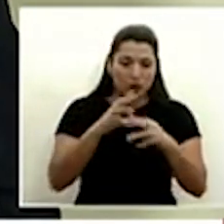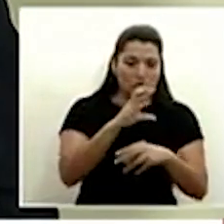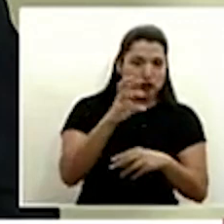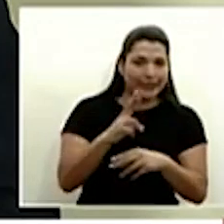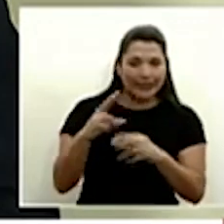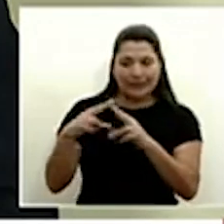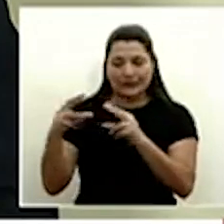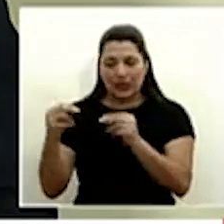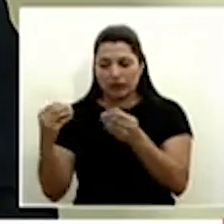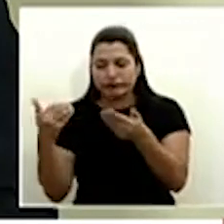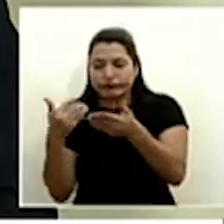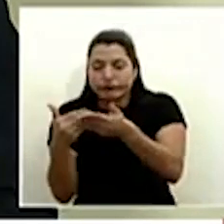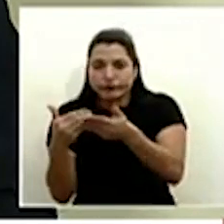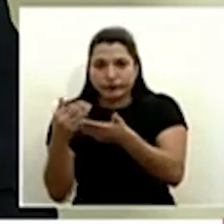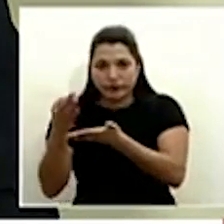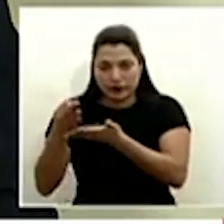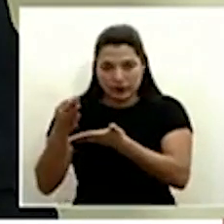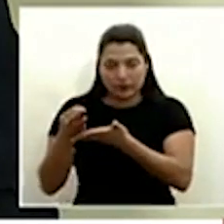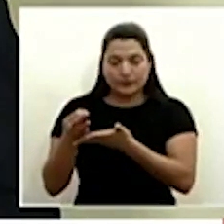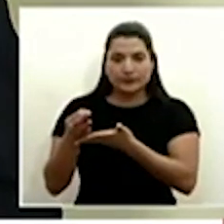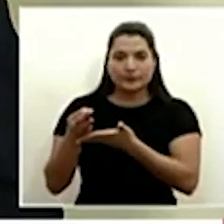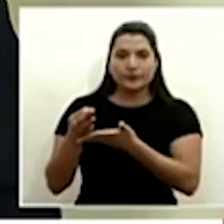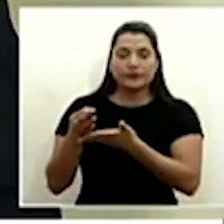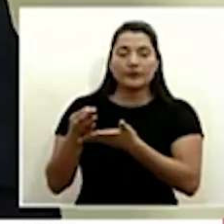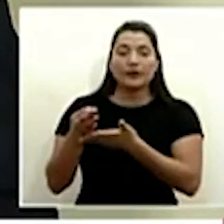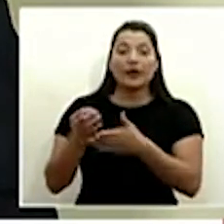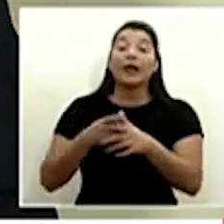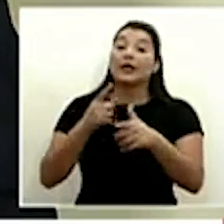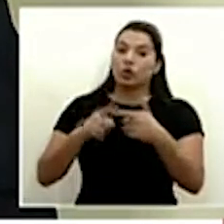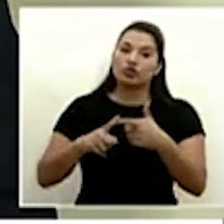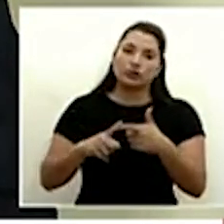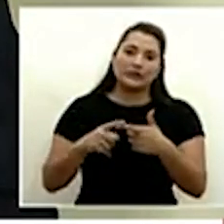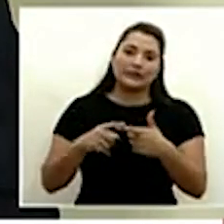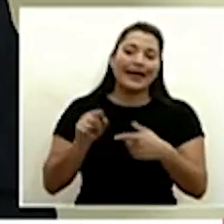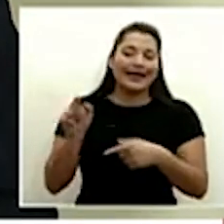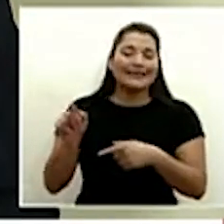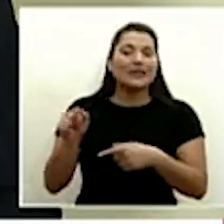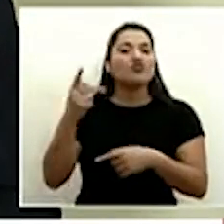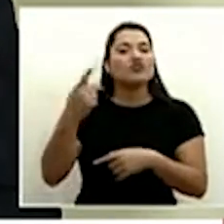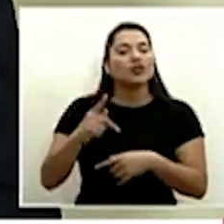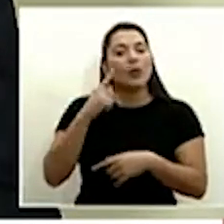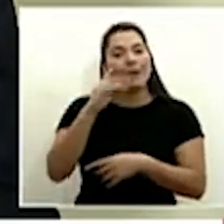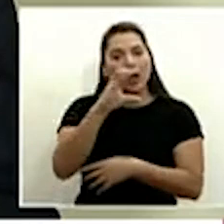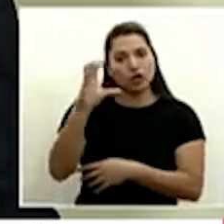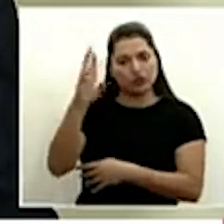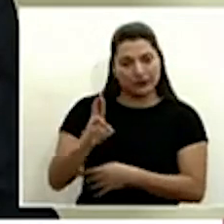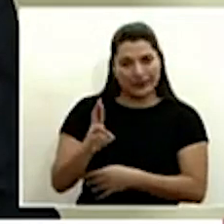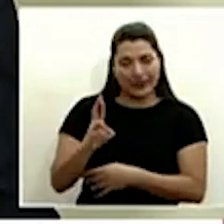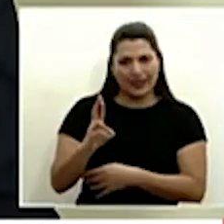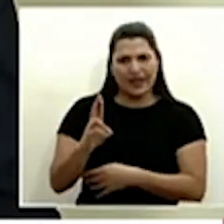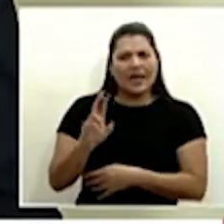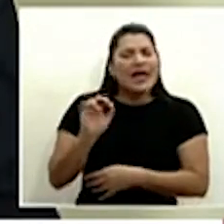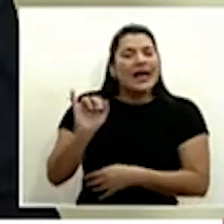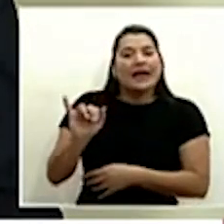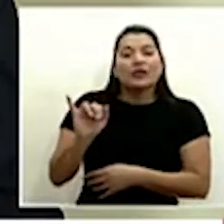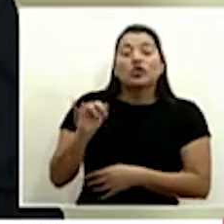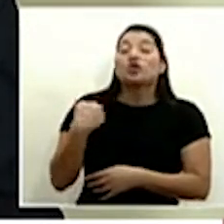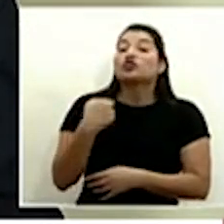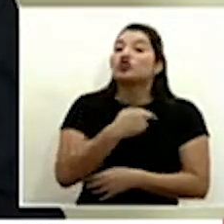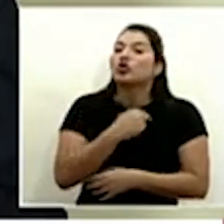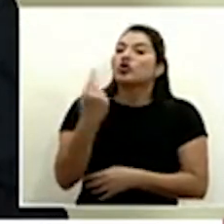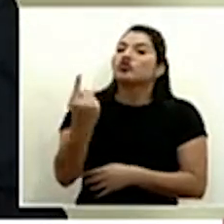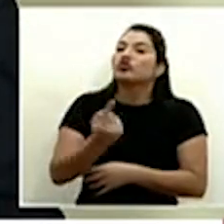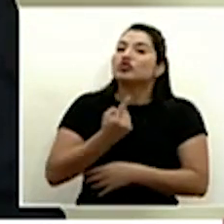socialmente con las personas de Nicaragua pues hay un riesgo ya dije incrementado y eso es lo que nosotros siempre manejamos son los datos